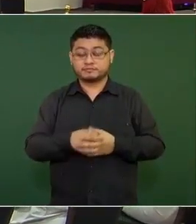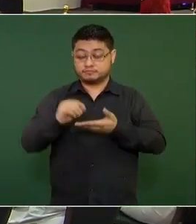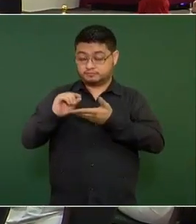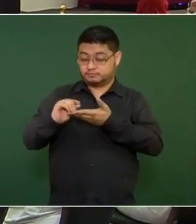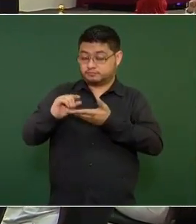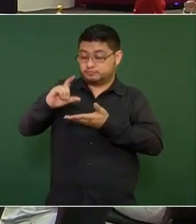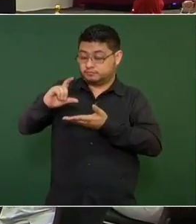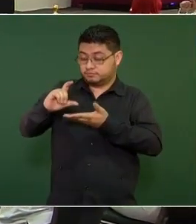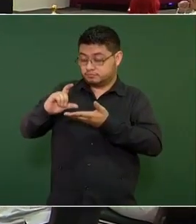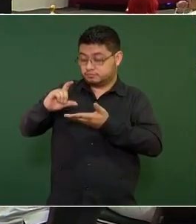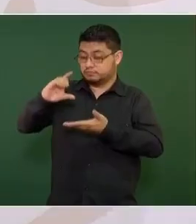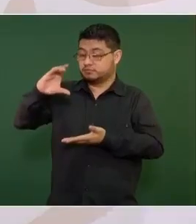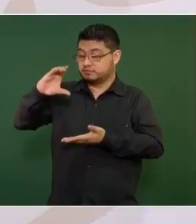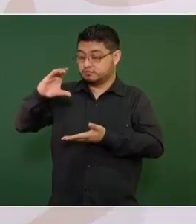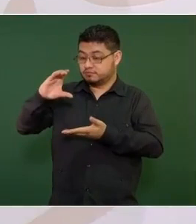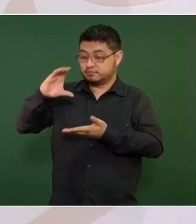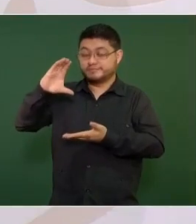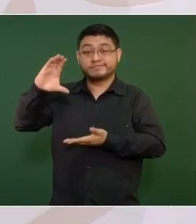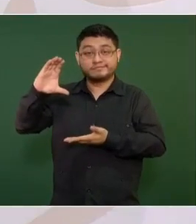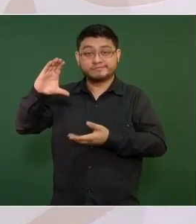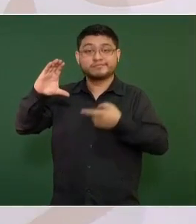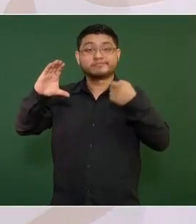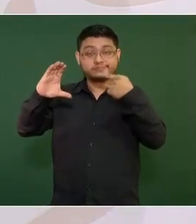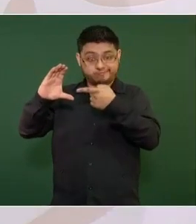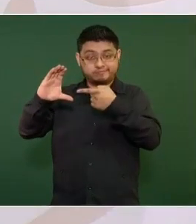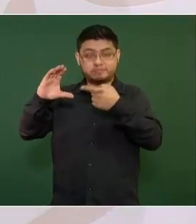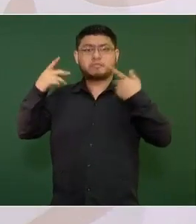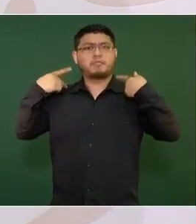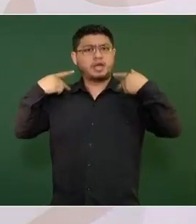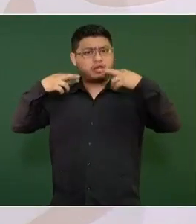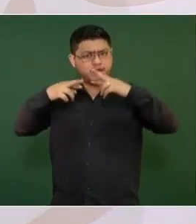los salarios de maestras y maestros.